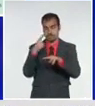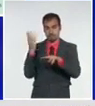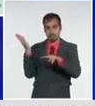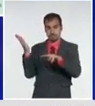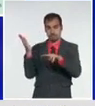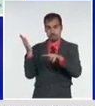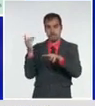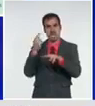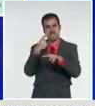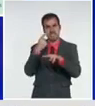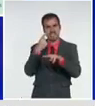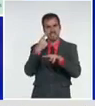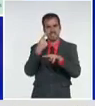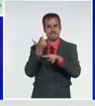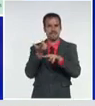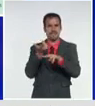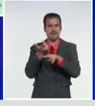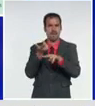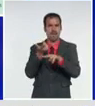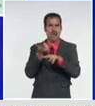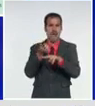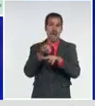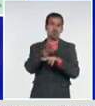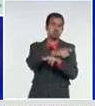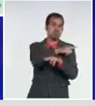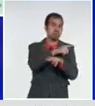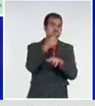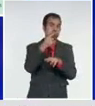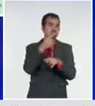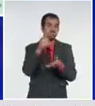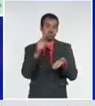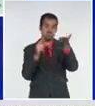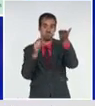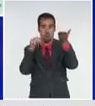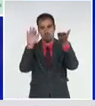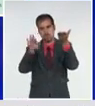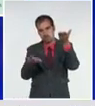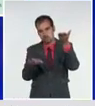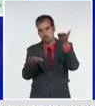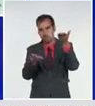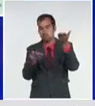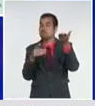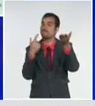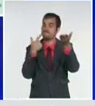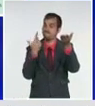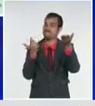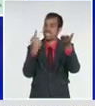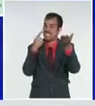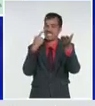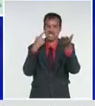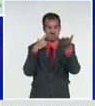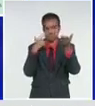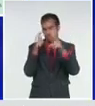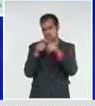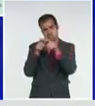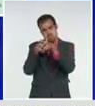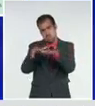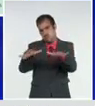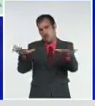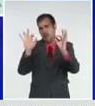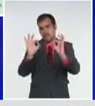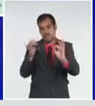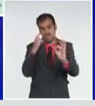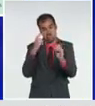115 casos menos autóctonos confirmados, de todas formas una cifra extremadamente